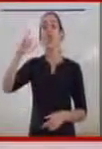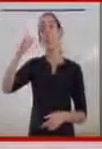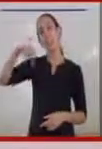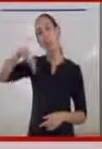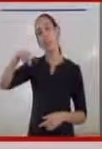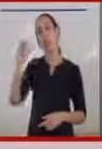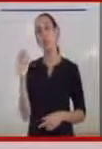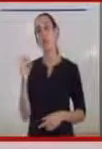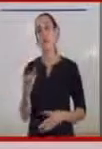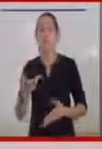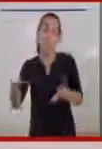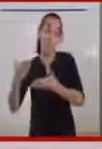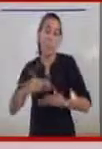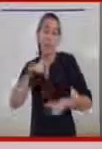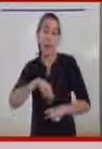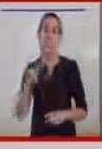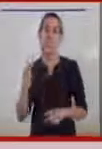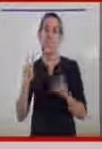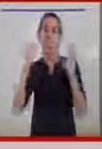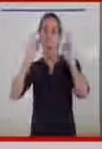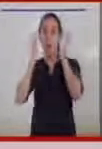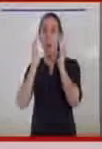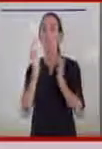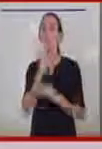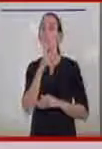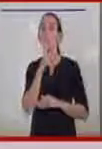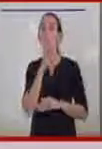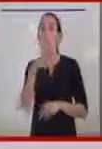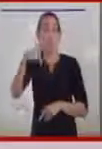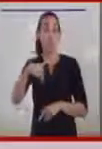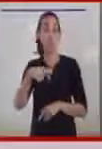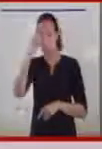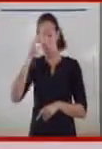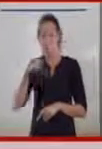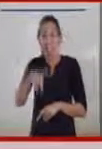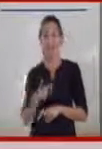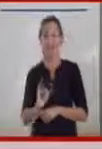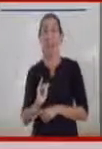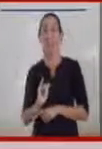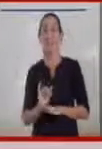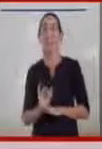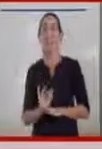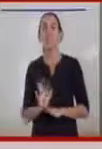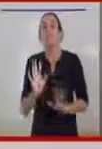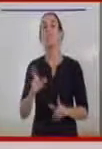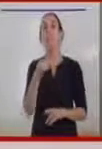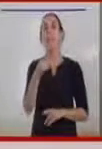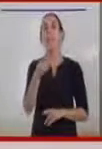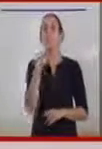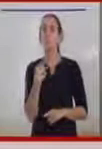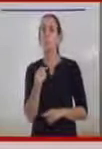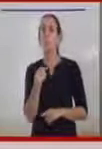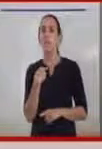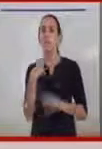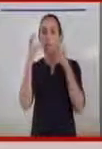invitarme a este congreso porque yo desconocía que existía. Entonces, él me dijo,